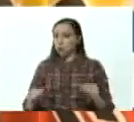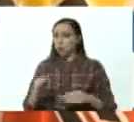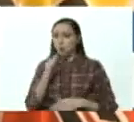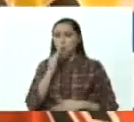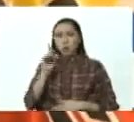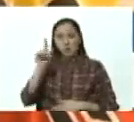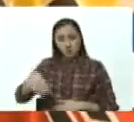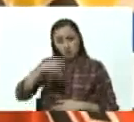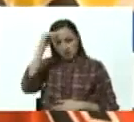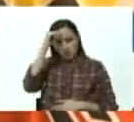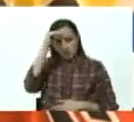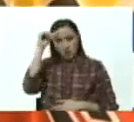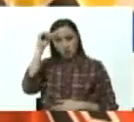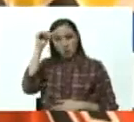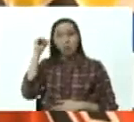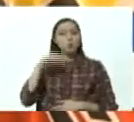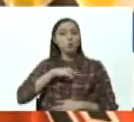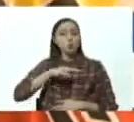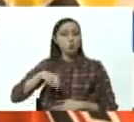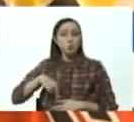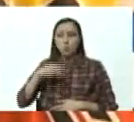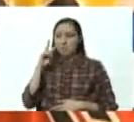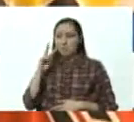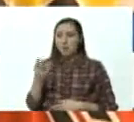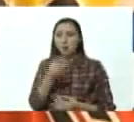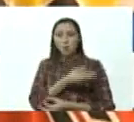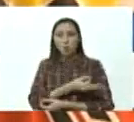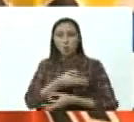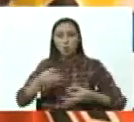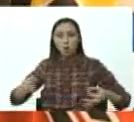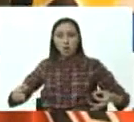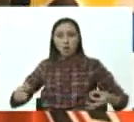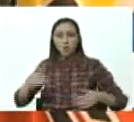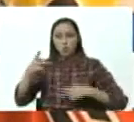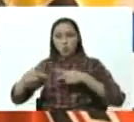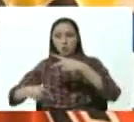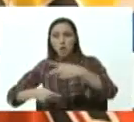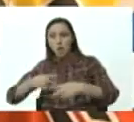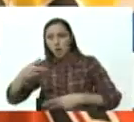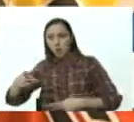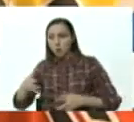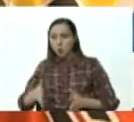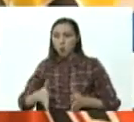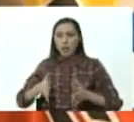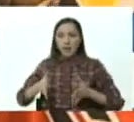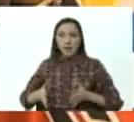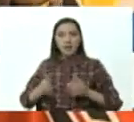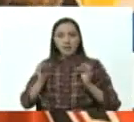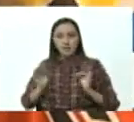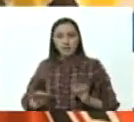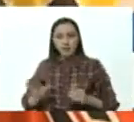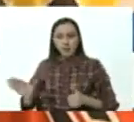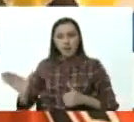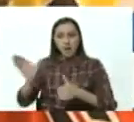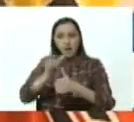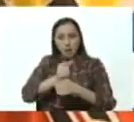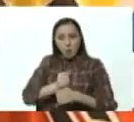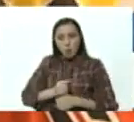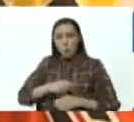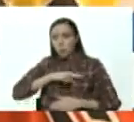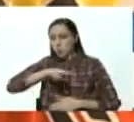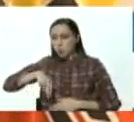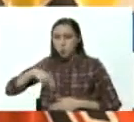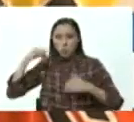domingo y para nosotros ya es un éxito para nosotros ya es una conquista para nosotros nosotros ya estamos